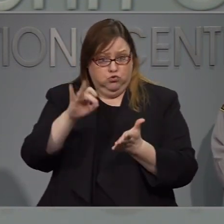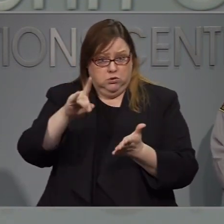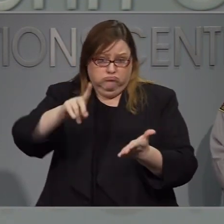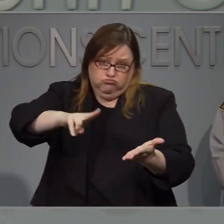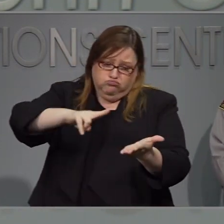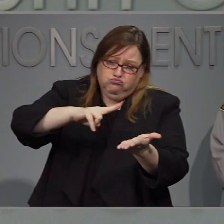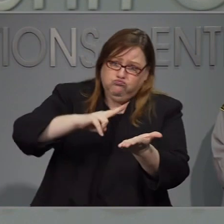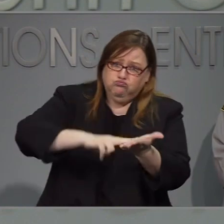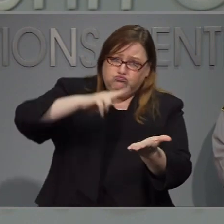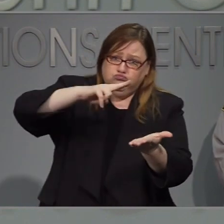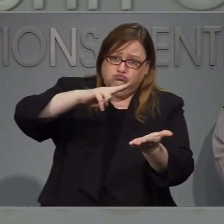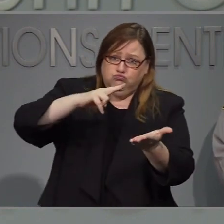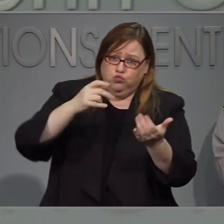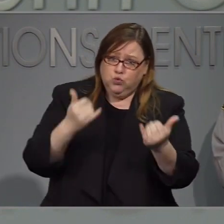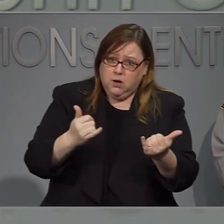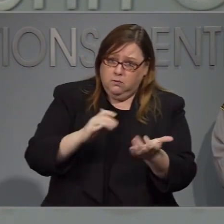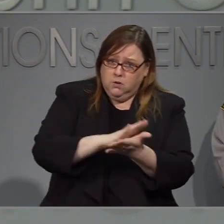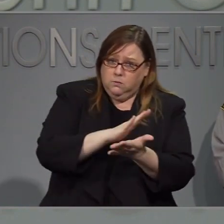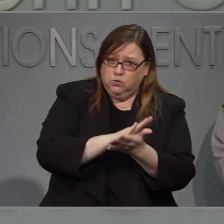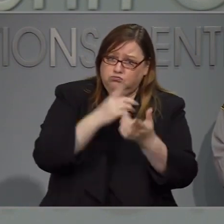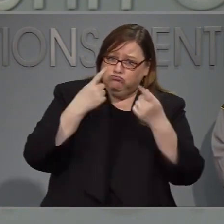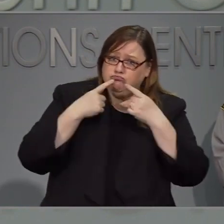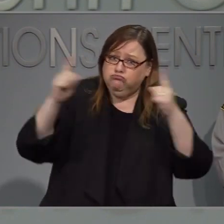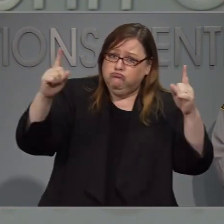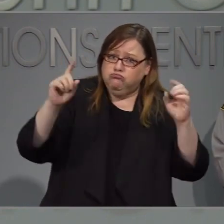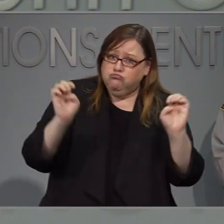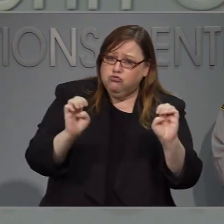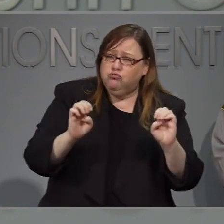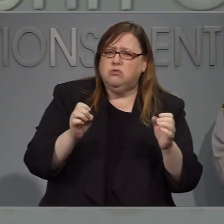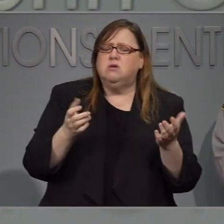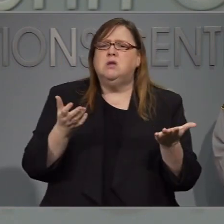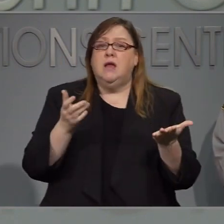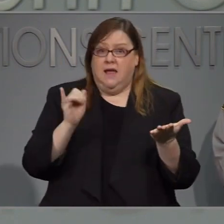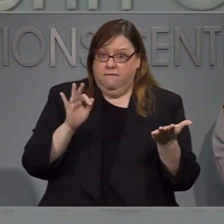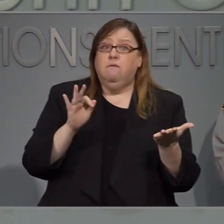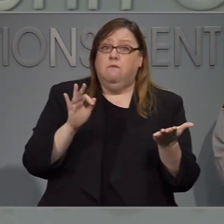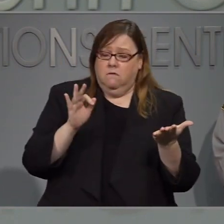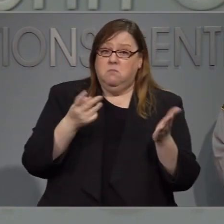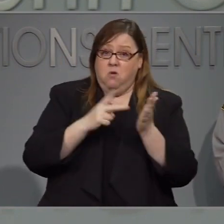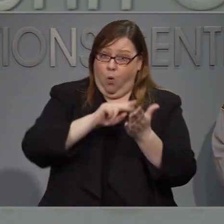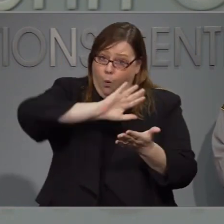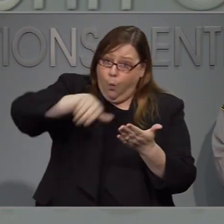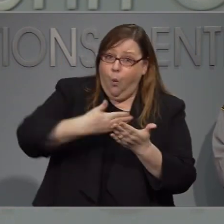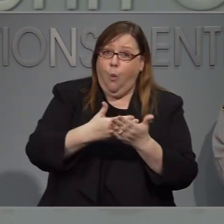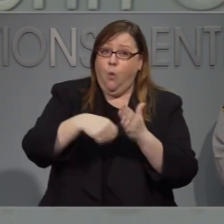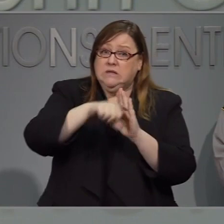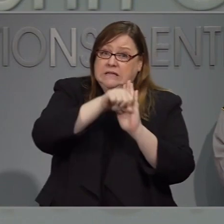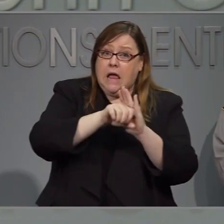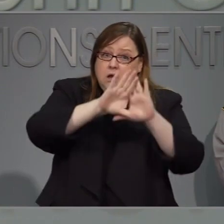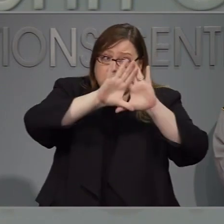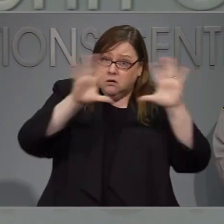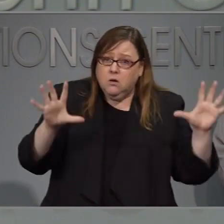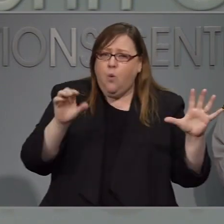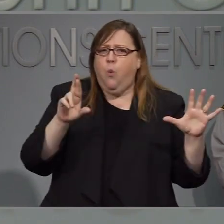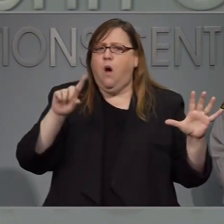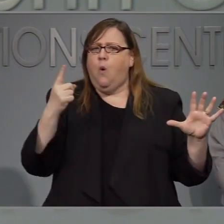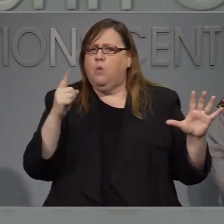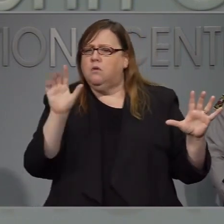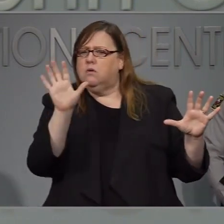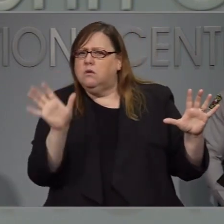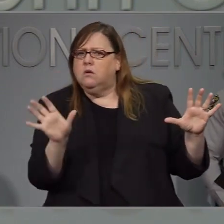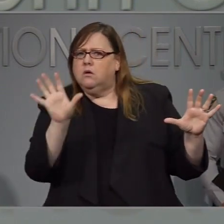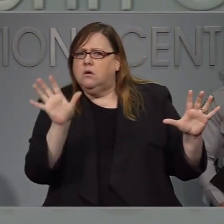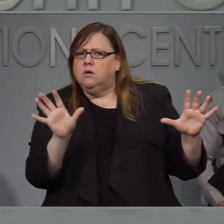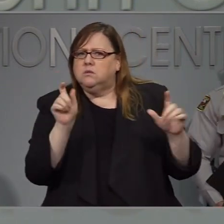firmar una declaración de desastre de emergencia que es que abarca y por qué importa esto ya que ella hemos